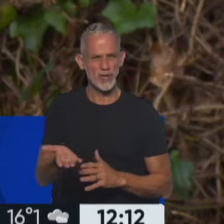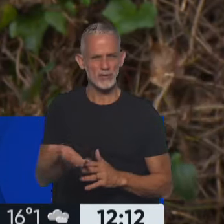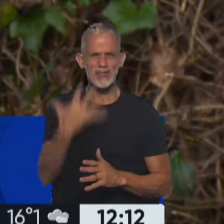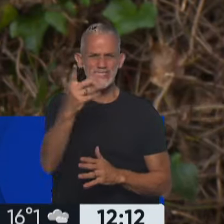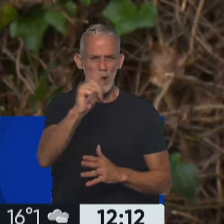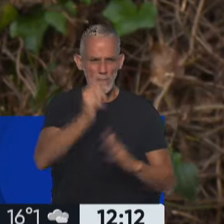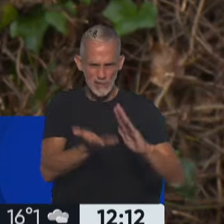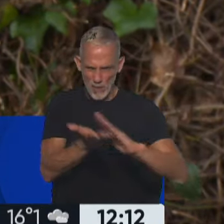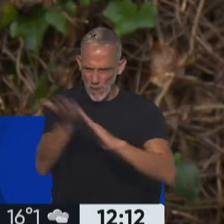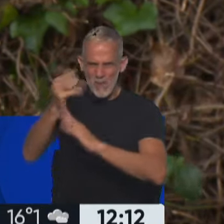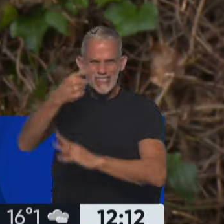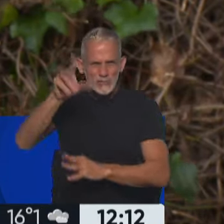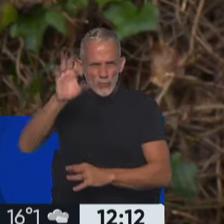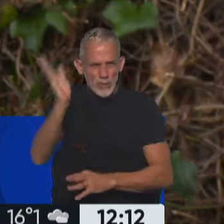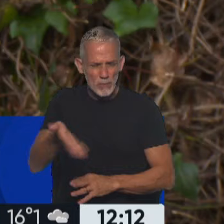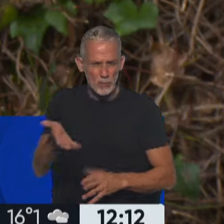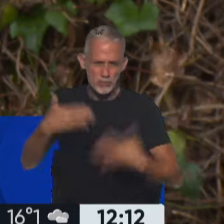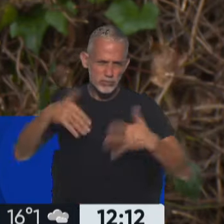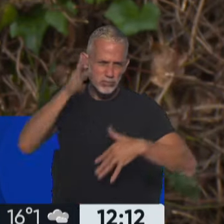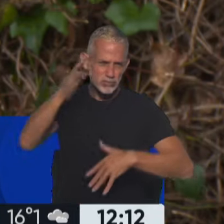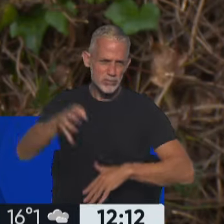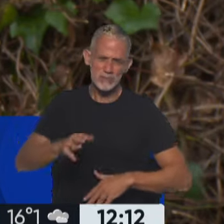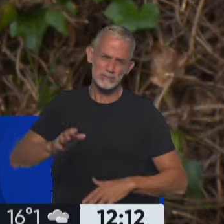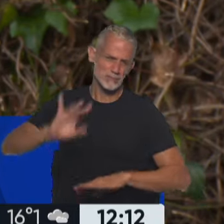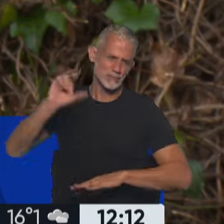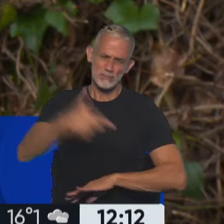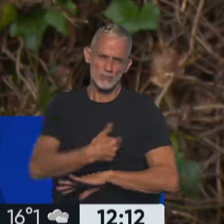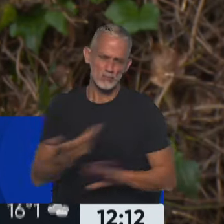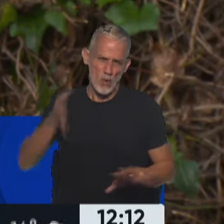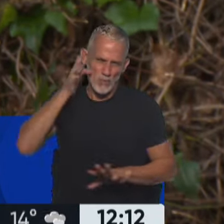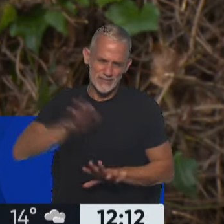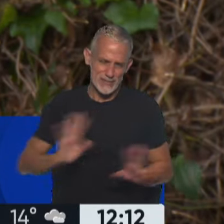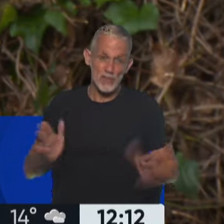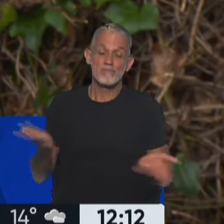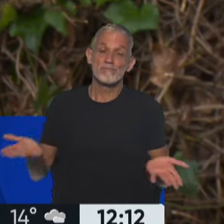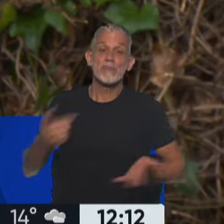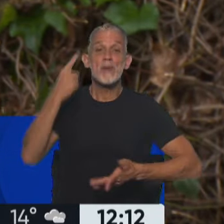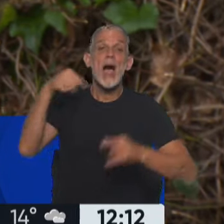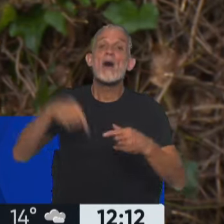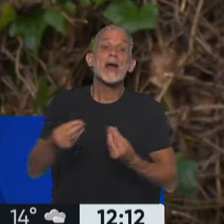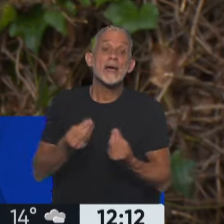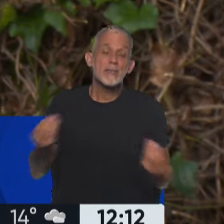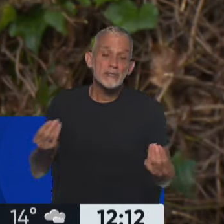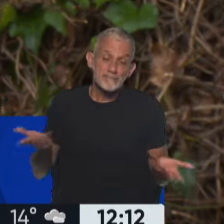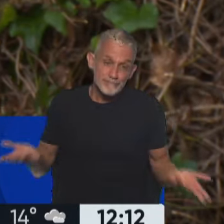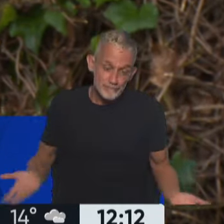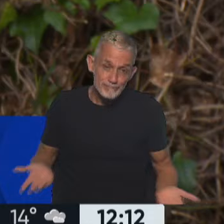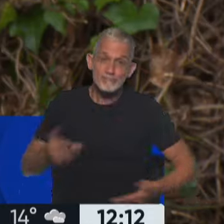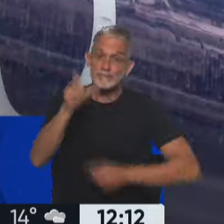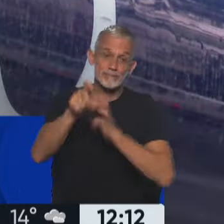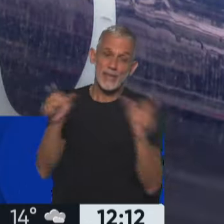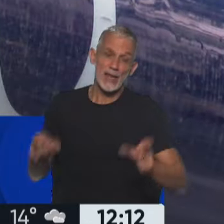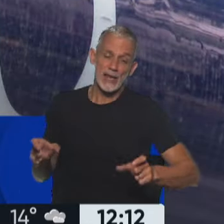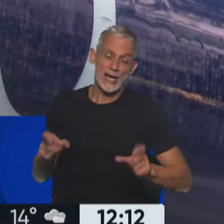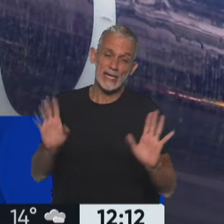5 meses, lo cual nos parece un despropósito, un abuso. Y bueno, tenemos la consecuencia que tenemos, que lamentablemente es que la gente